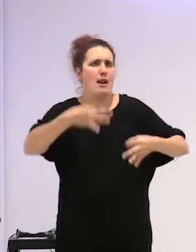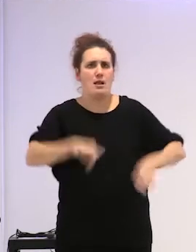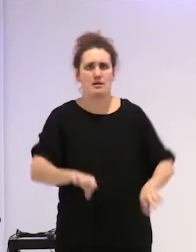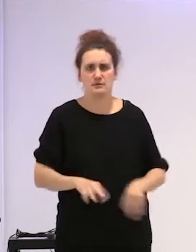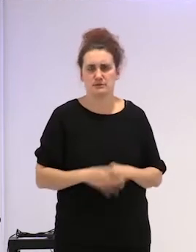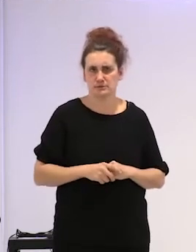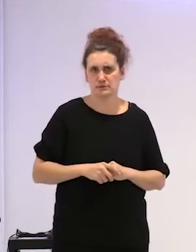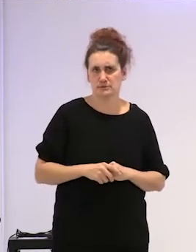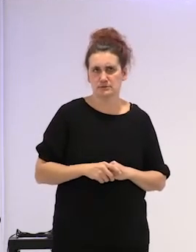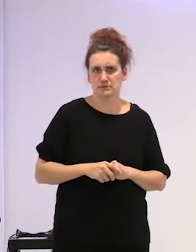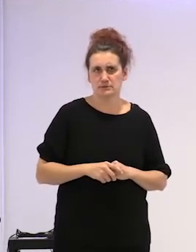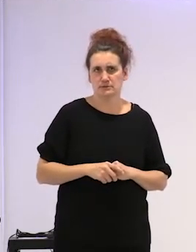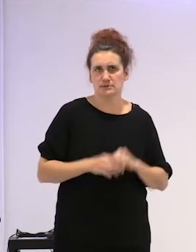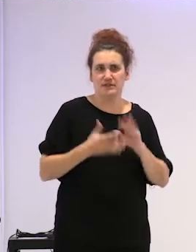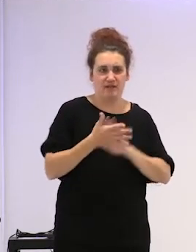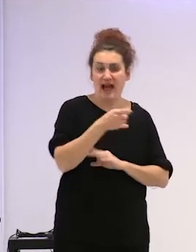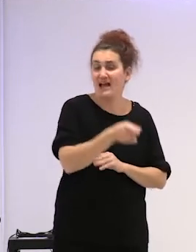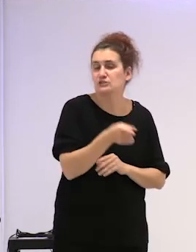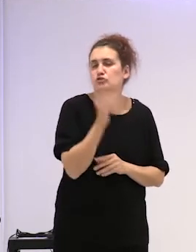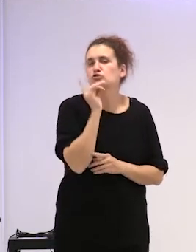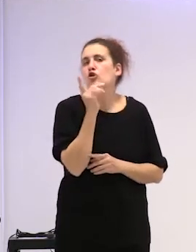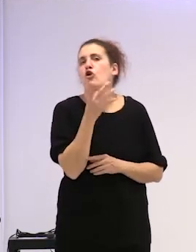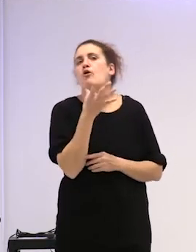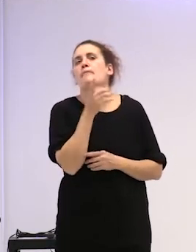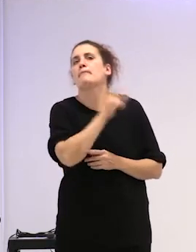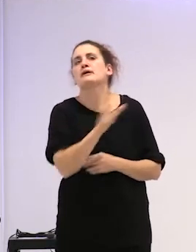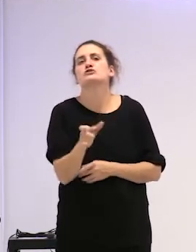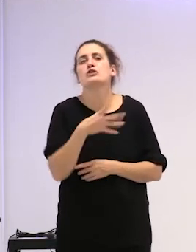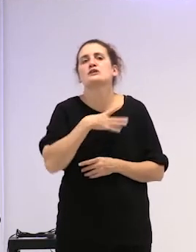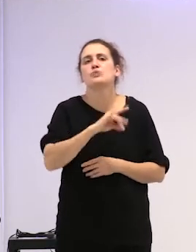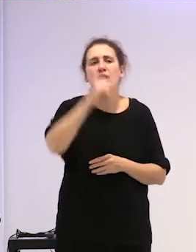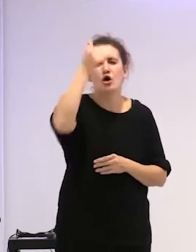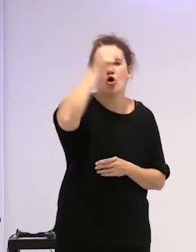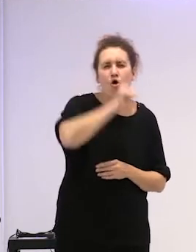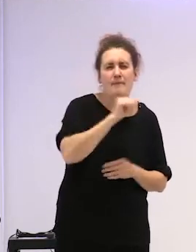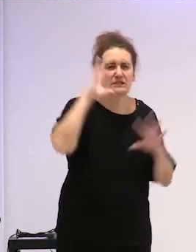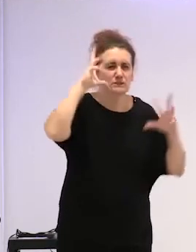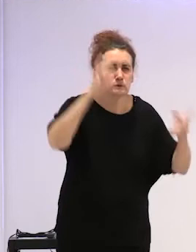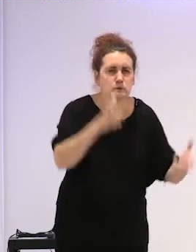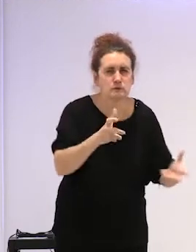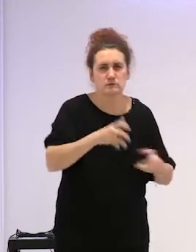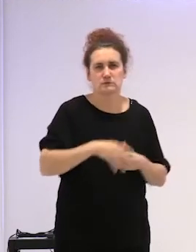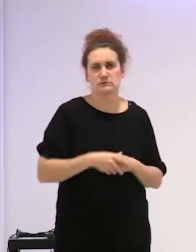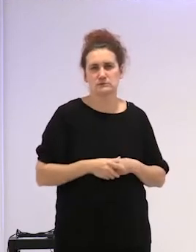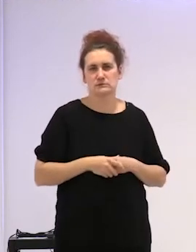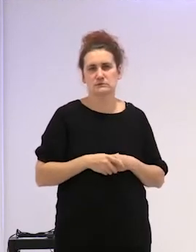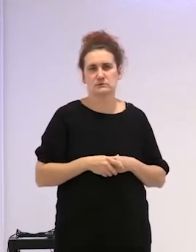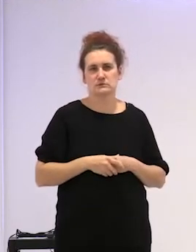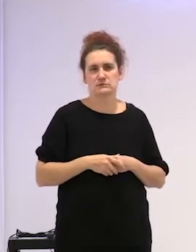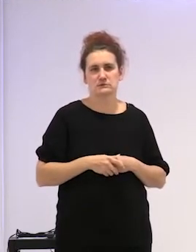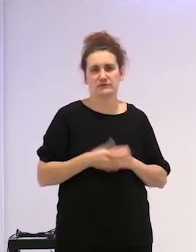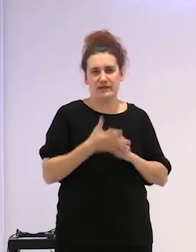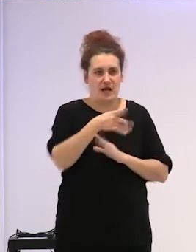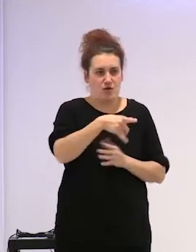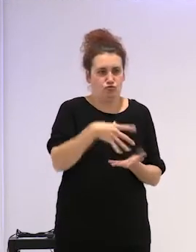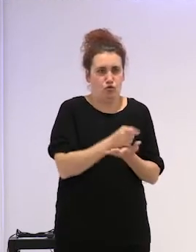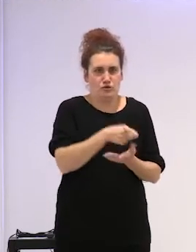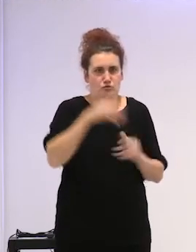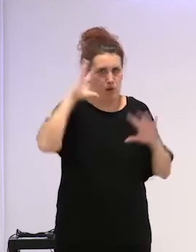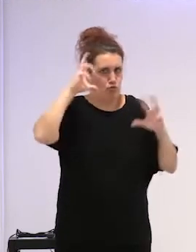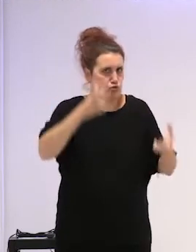solo lo pueden hacer hombres muy monstruosos también, todo esto es una monstruosidad.